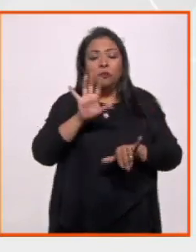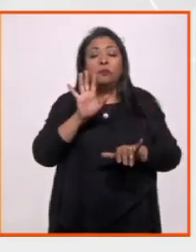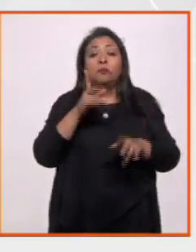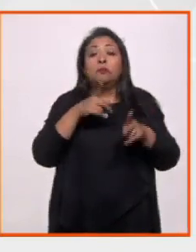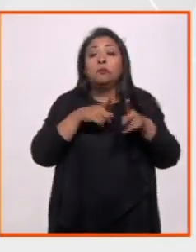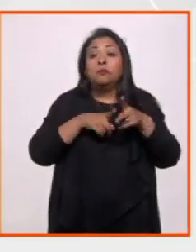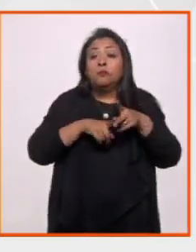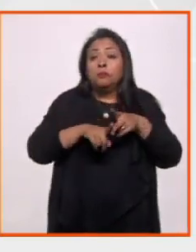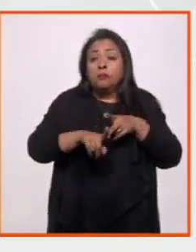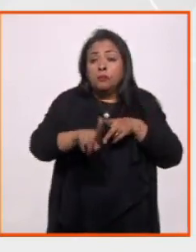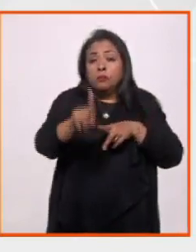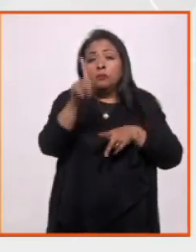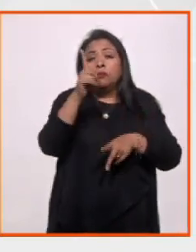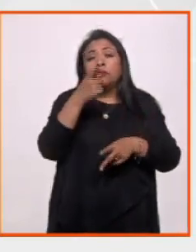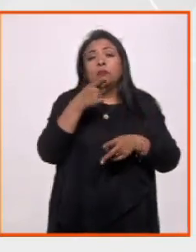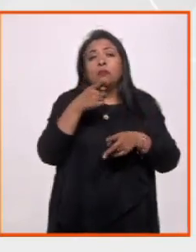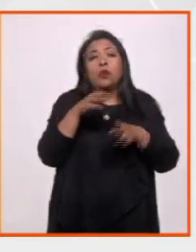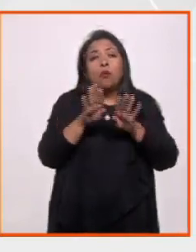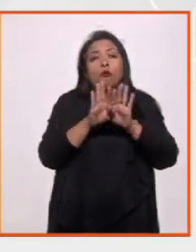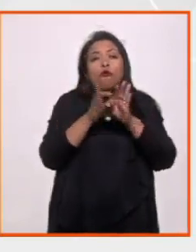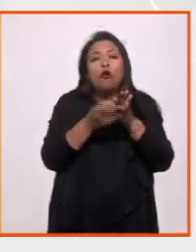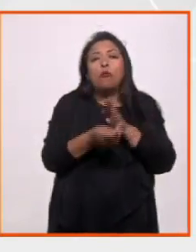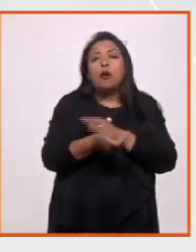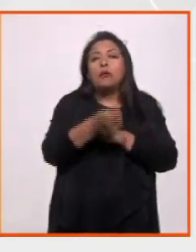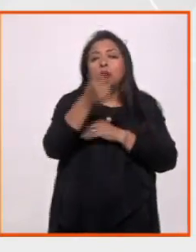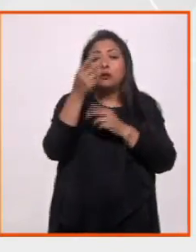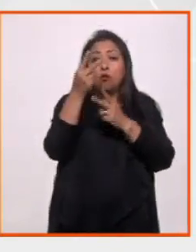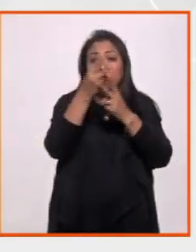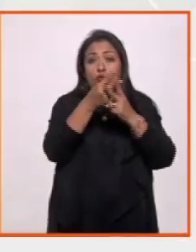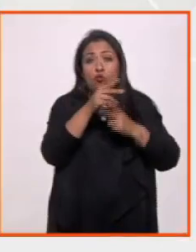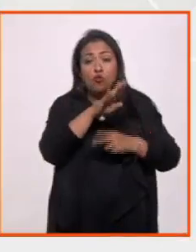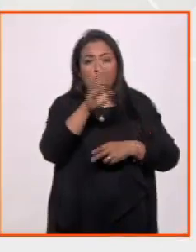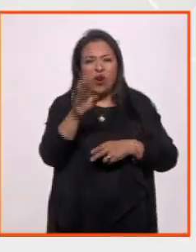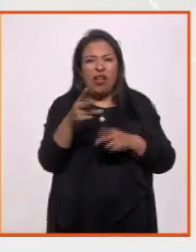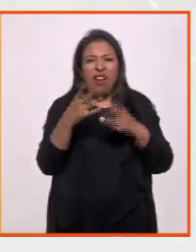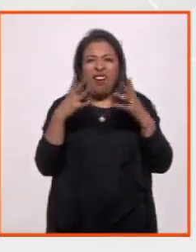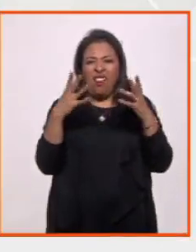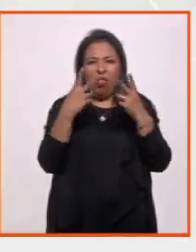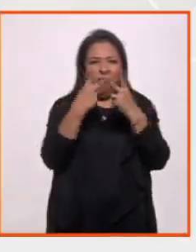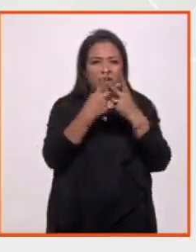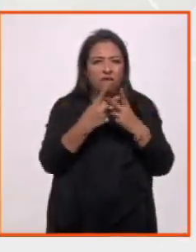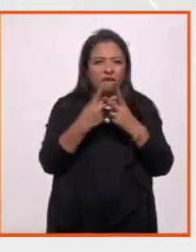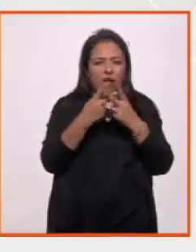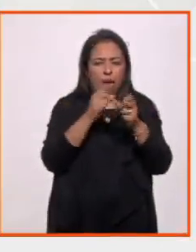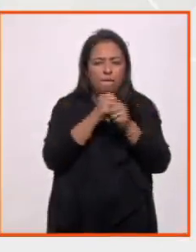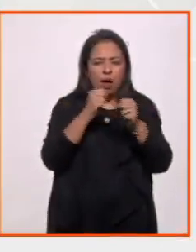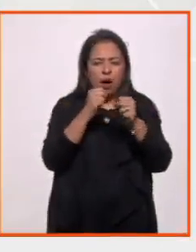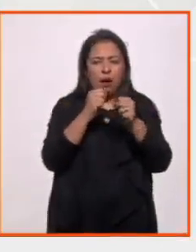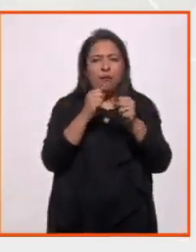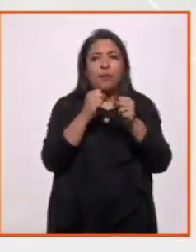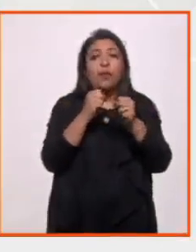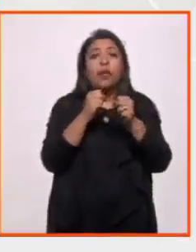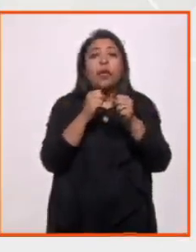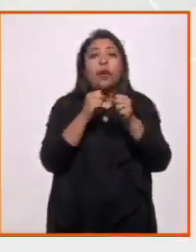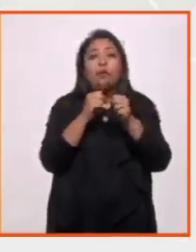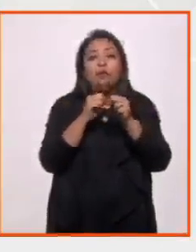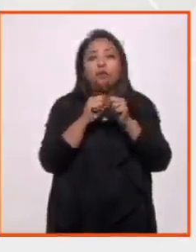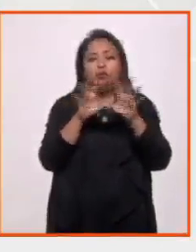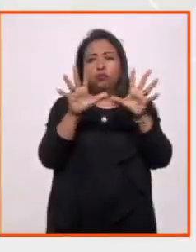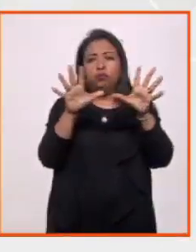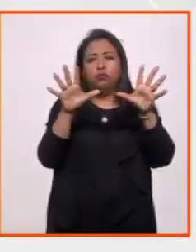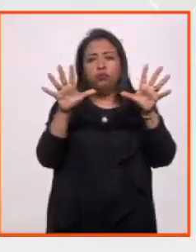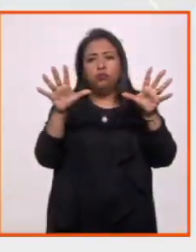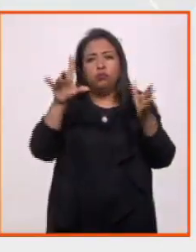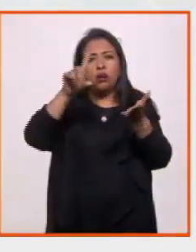empiezan a formar ya las primeras estructuras. Cuando las estrellas mueren, las muy grandototas, explotan como supernovas e inyectan